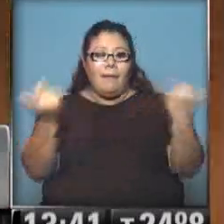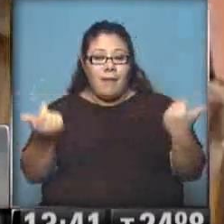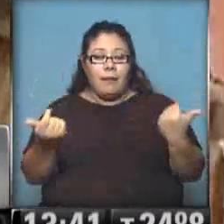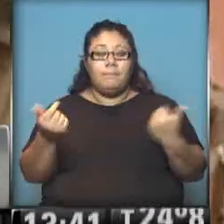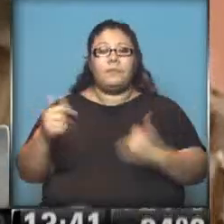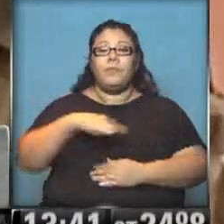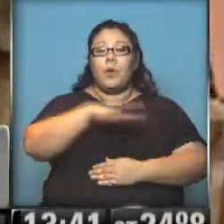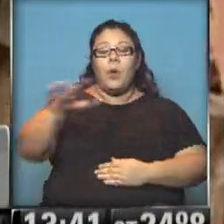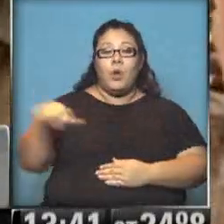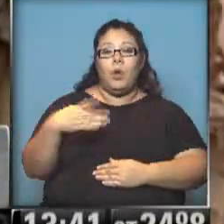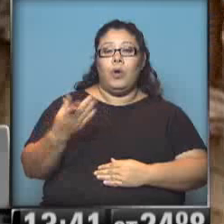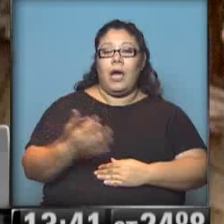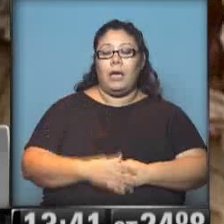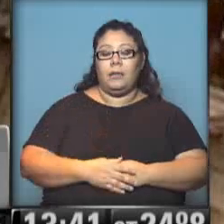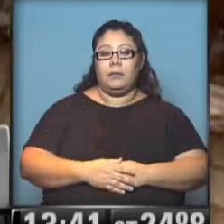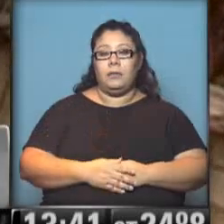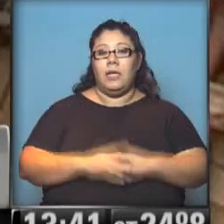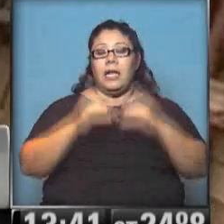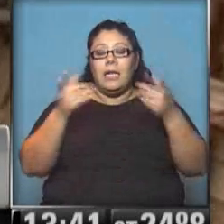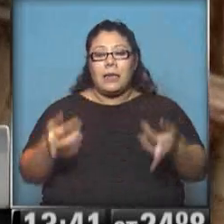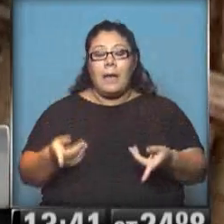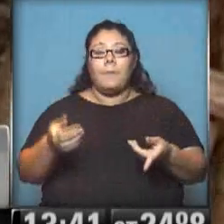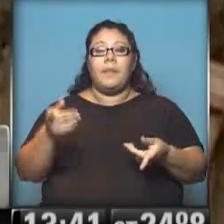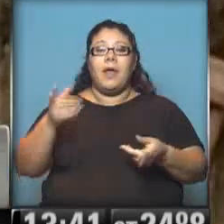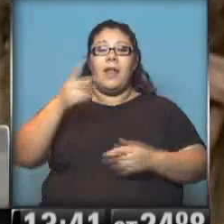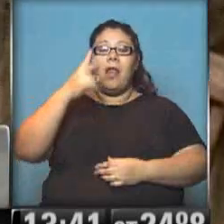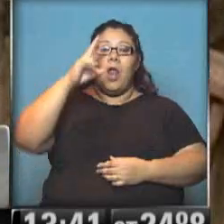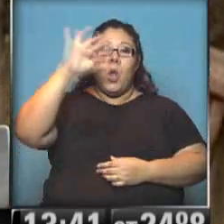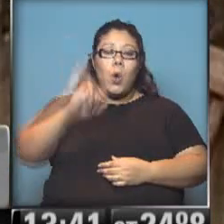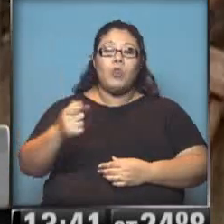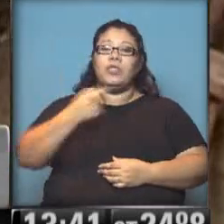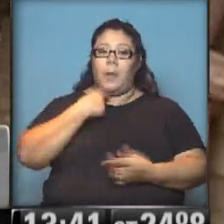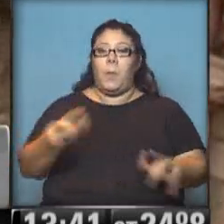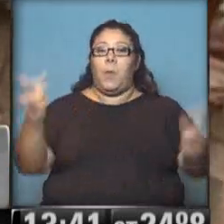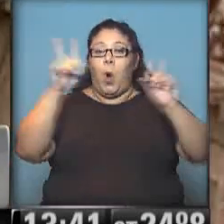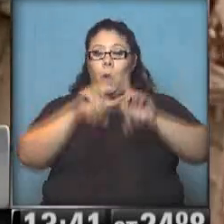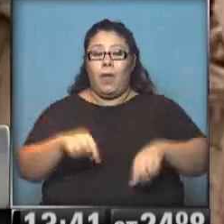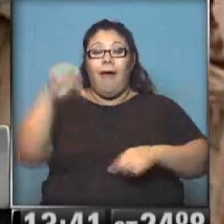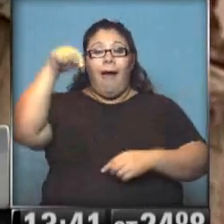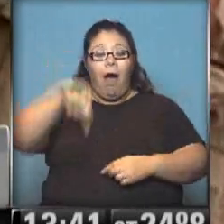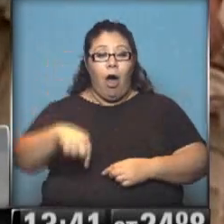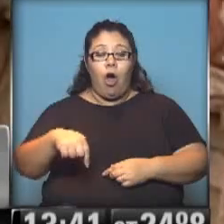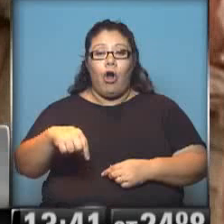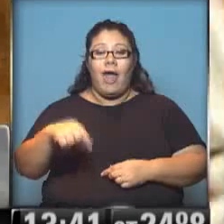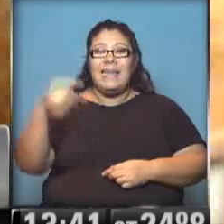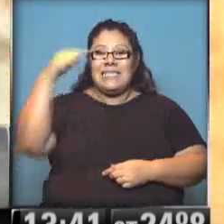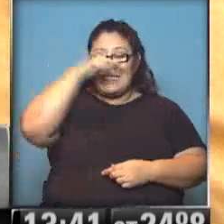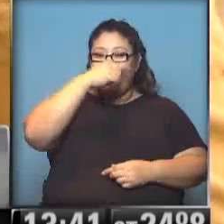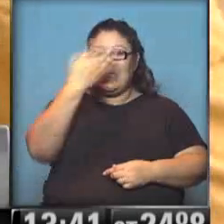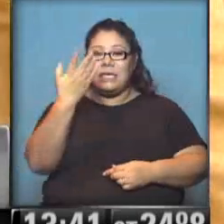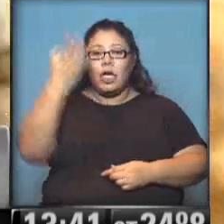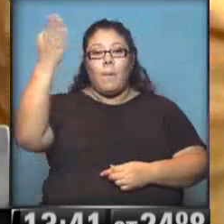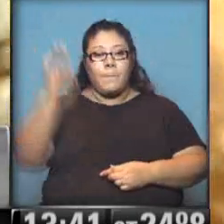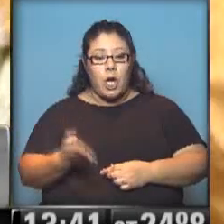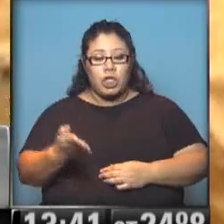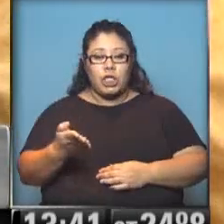Por el terremoto También tratan de estabilizar El suministro de energía eléctrica Que actualmente se encuentra A un 75% De acuerdo a